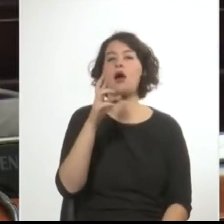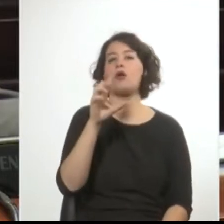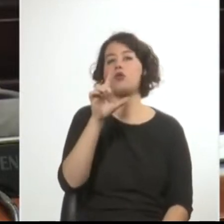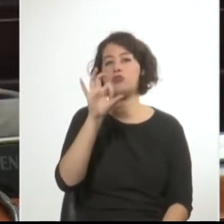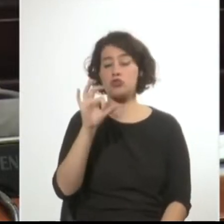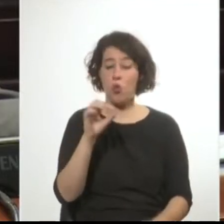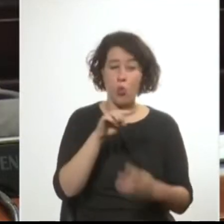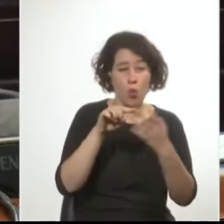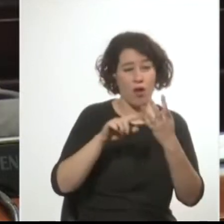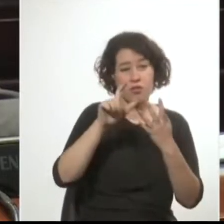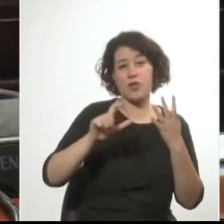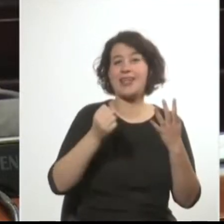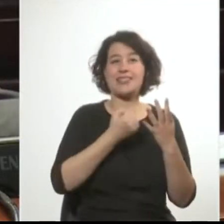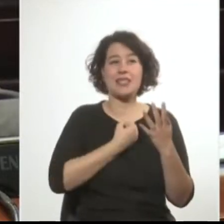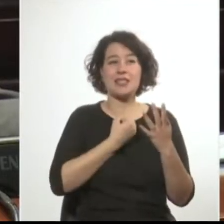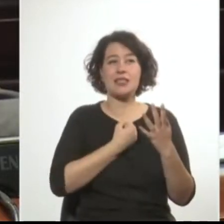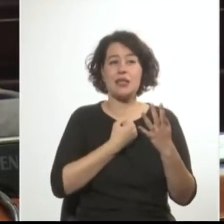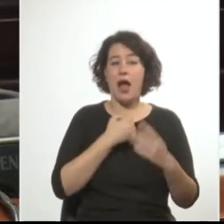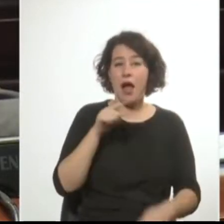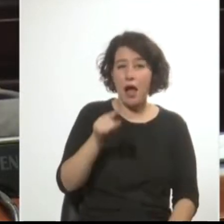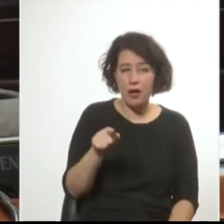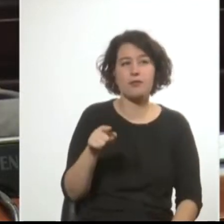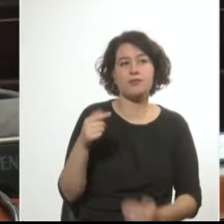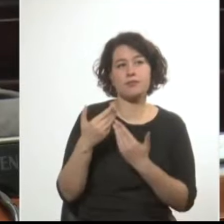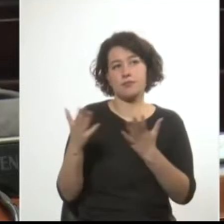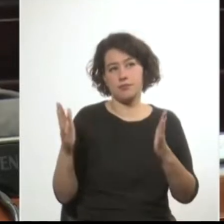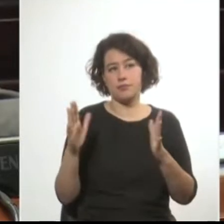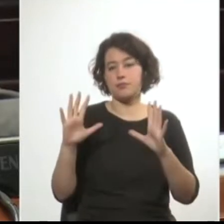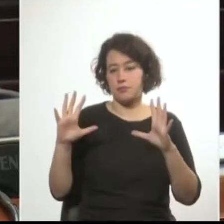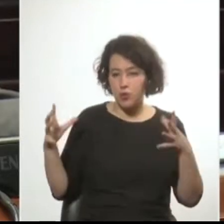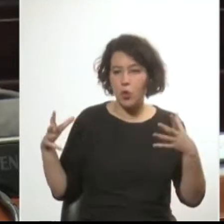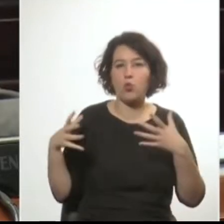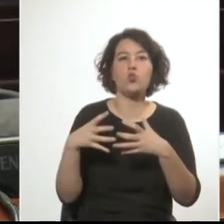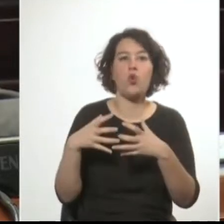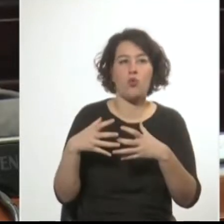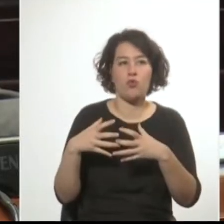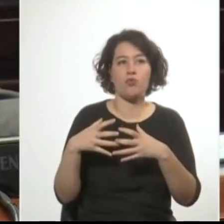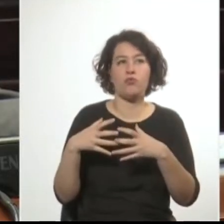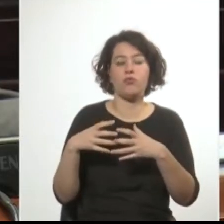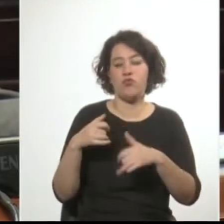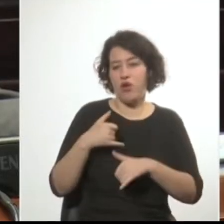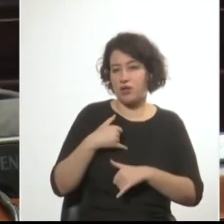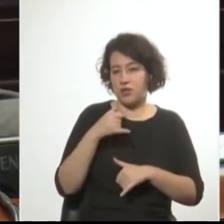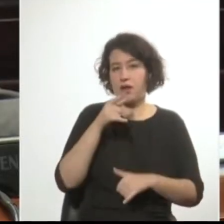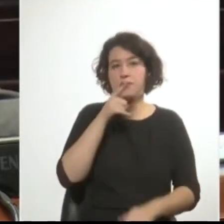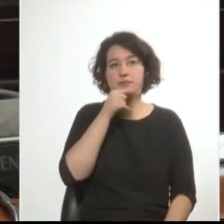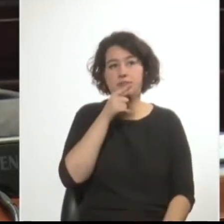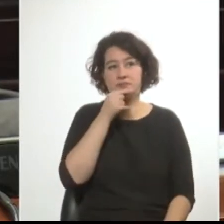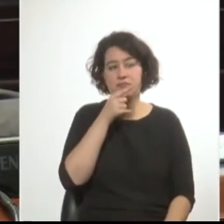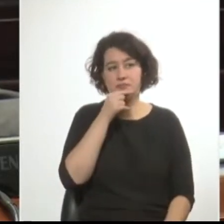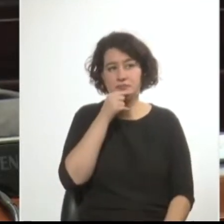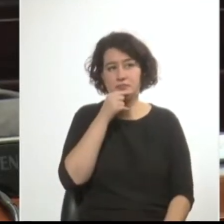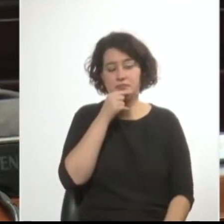Cuatro asesinatos que dieron lugar a la reacción de las fuerzas conjuntas, conjunción de las fuerzas armadas y